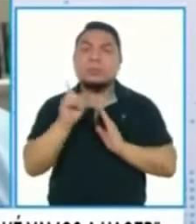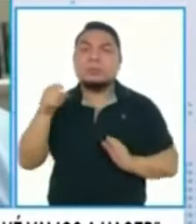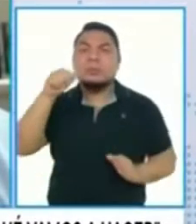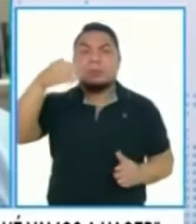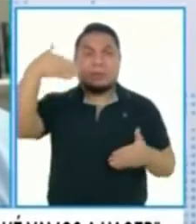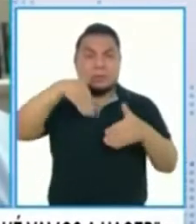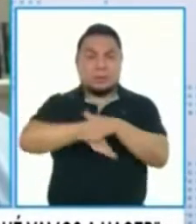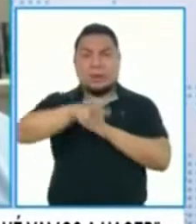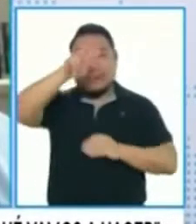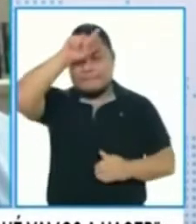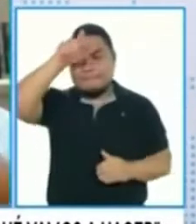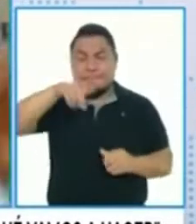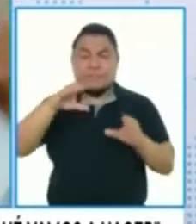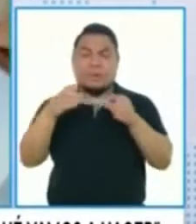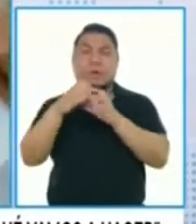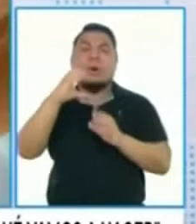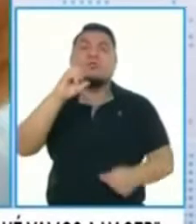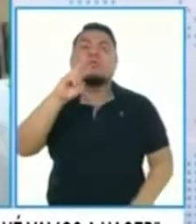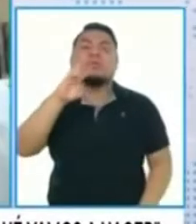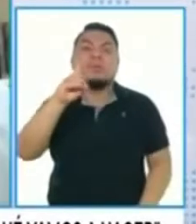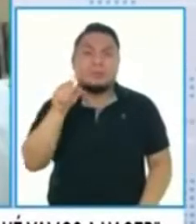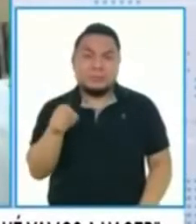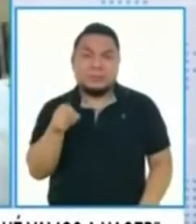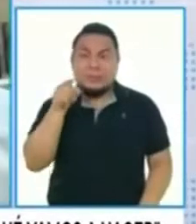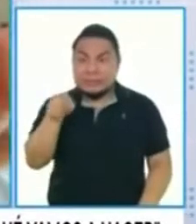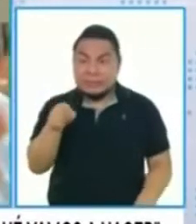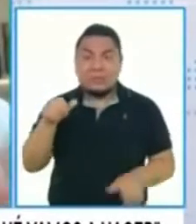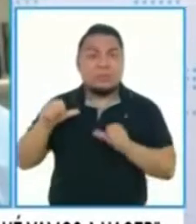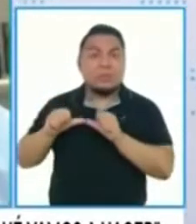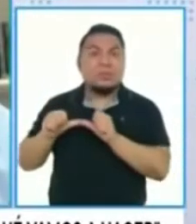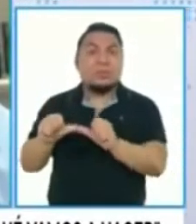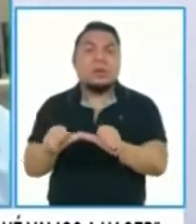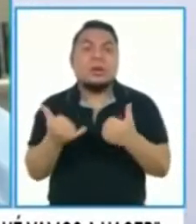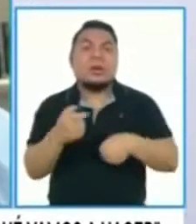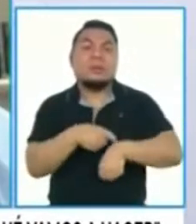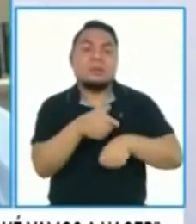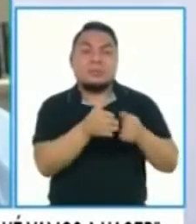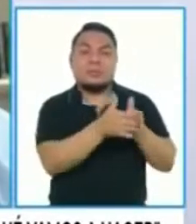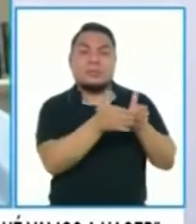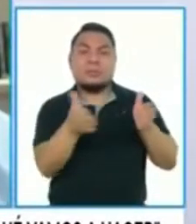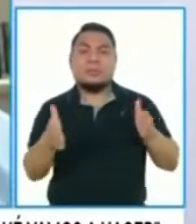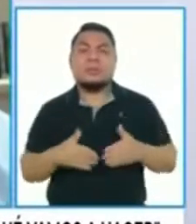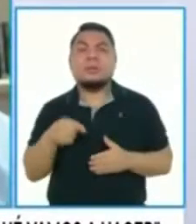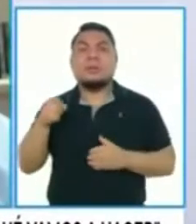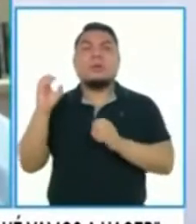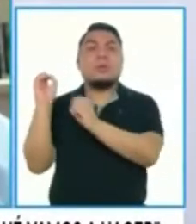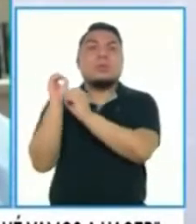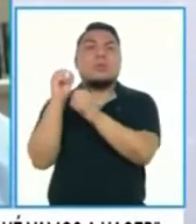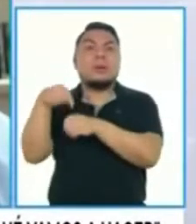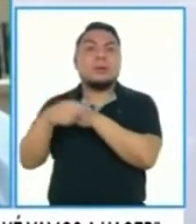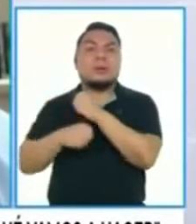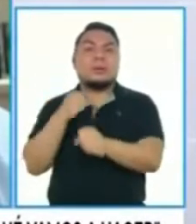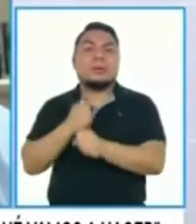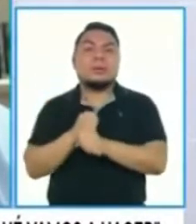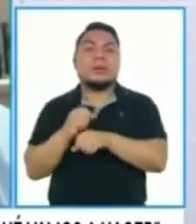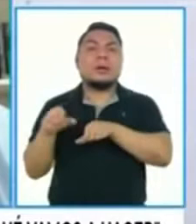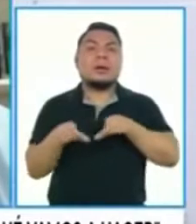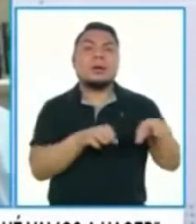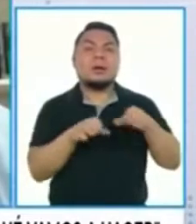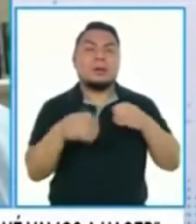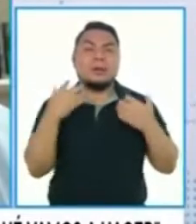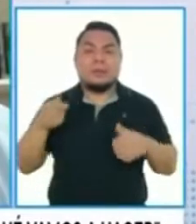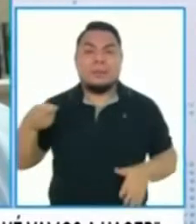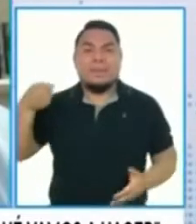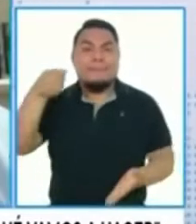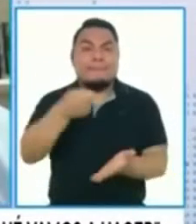del Perú al mecanismo COVAX. Y eso continúa. Eso continúa en el tiempo de tanto así que en octubre de este año se hace el